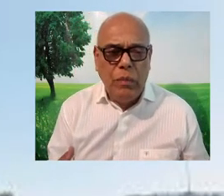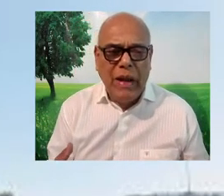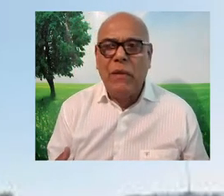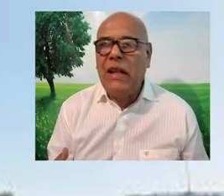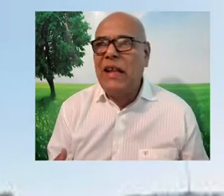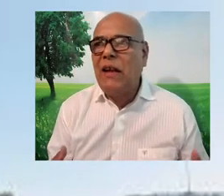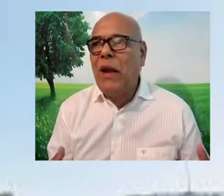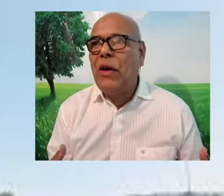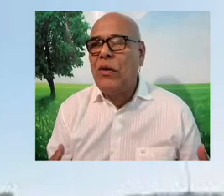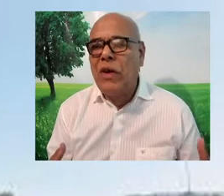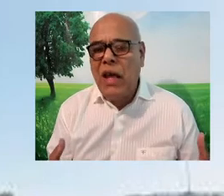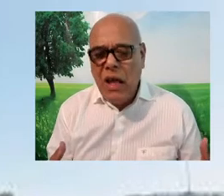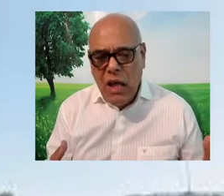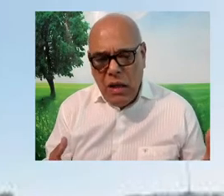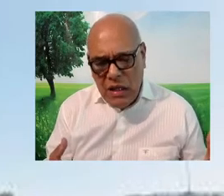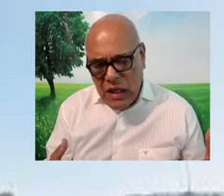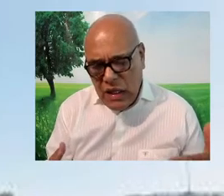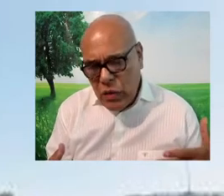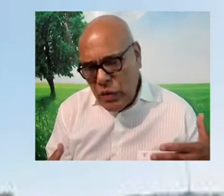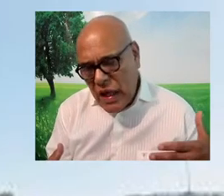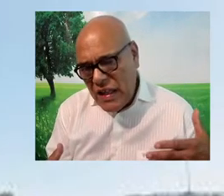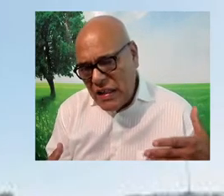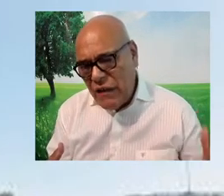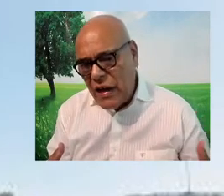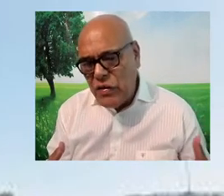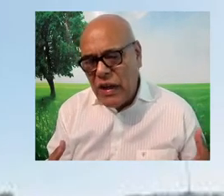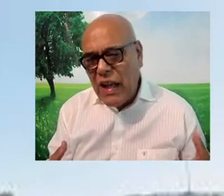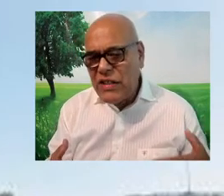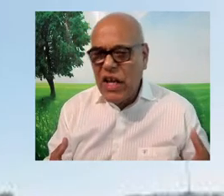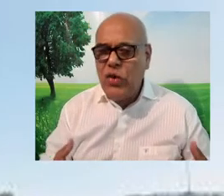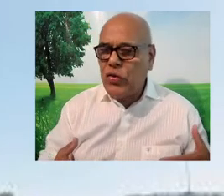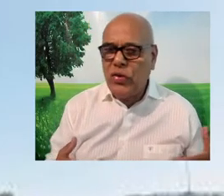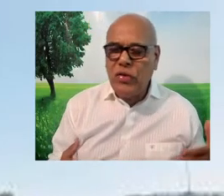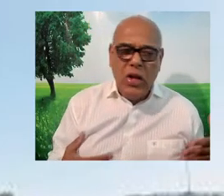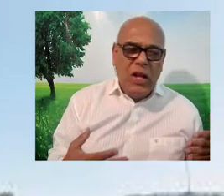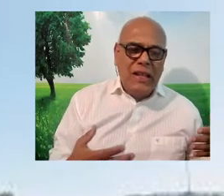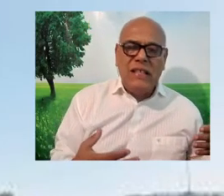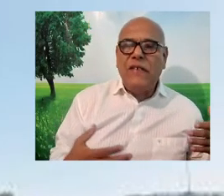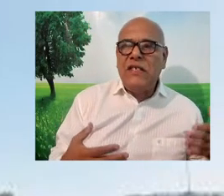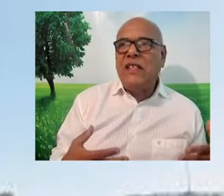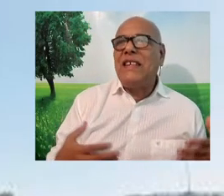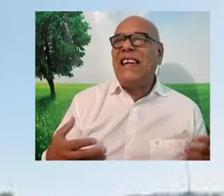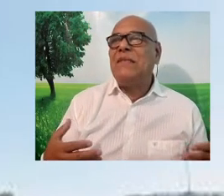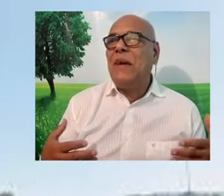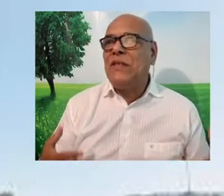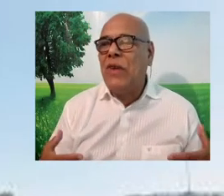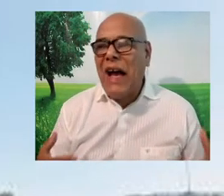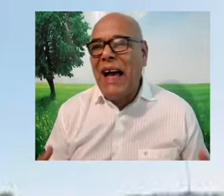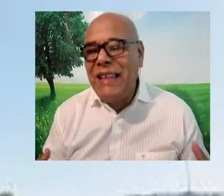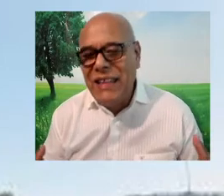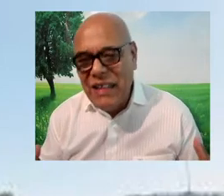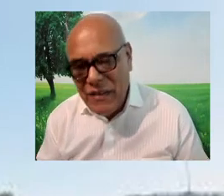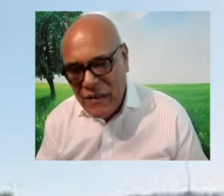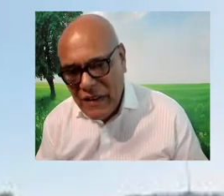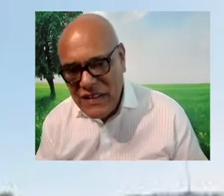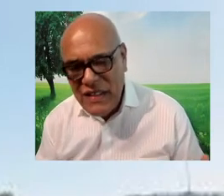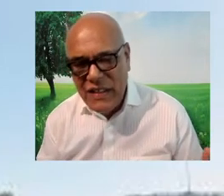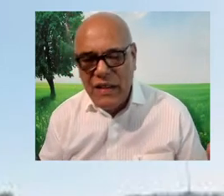sector de los paramilitares blancos que, desde una identificación de clase, ellos no son nazifascistas, es más, son